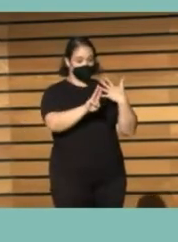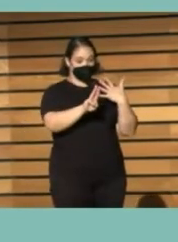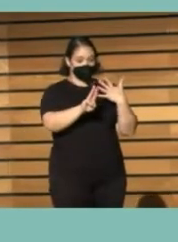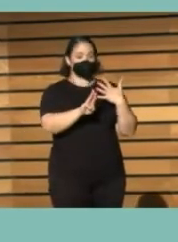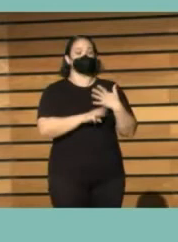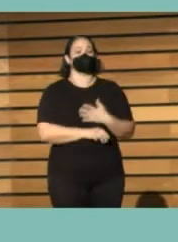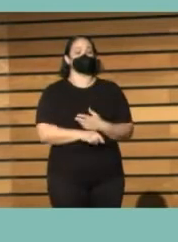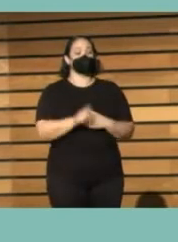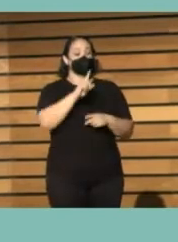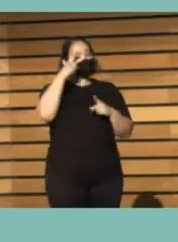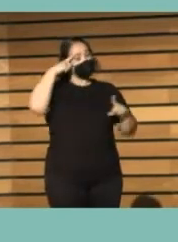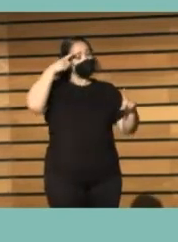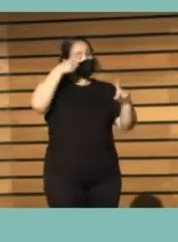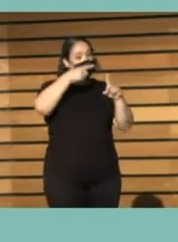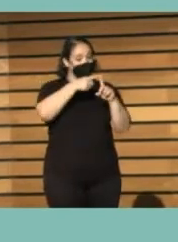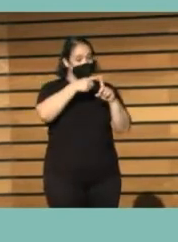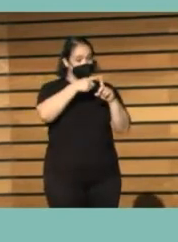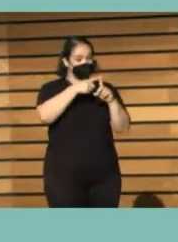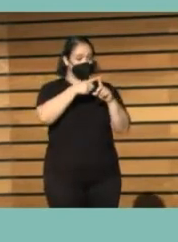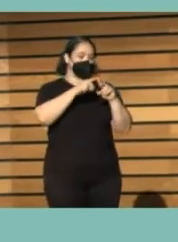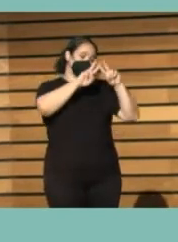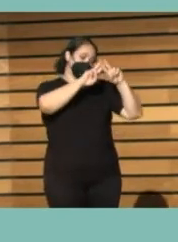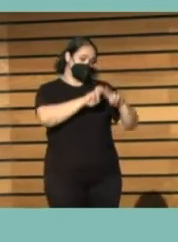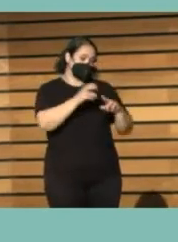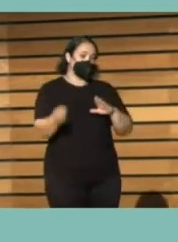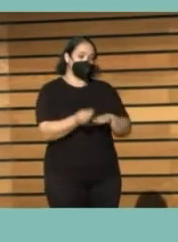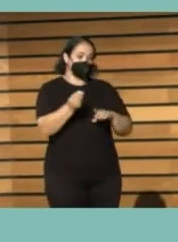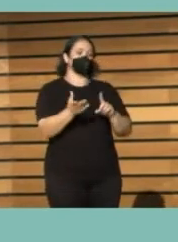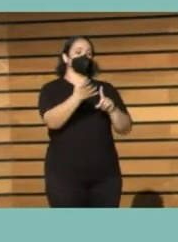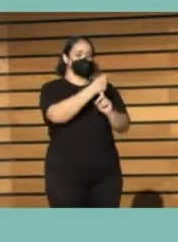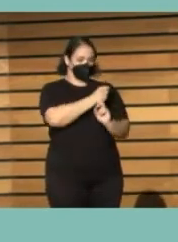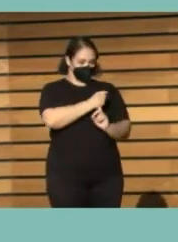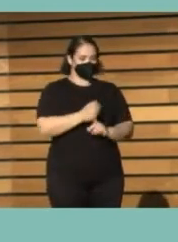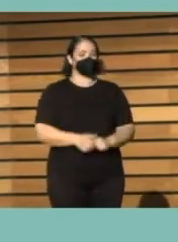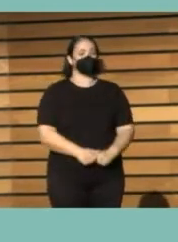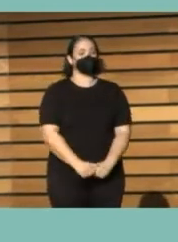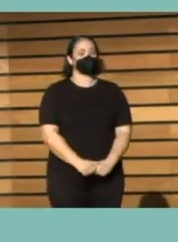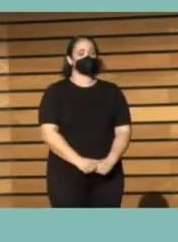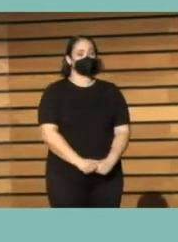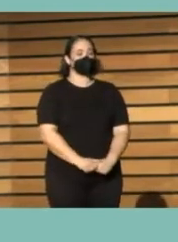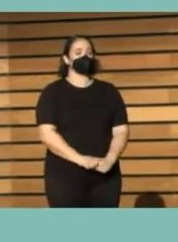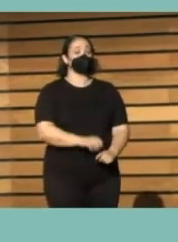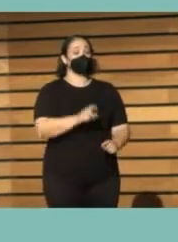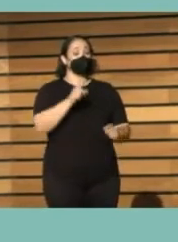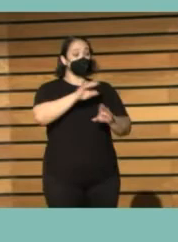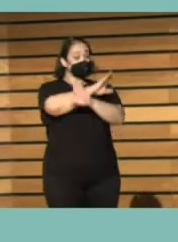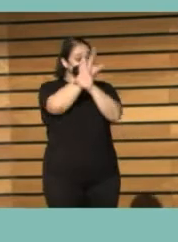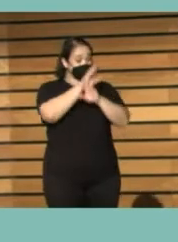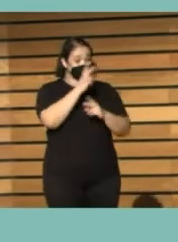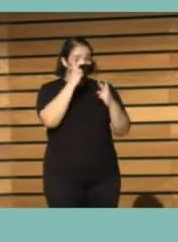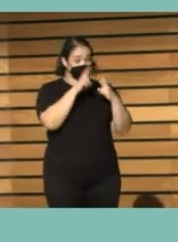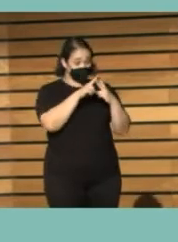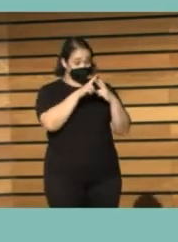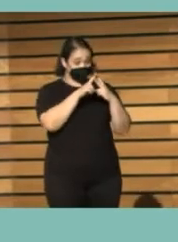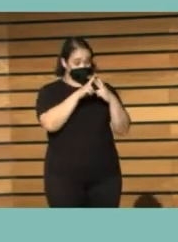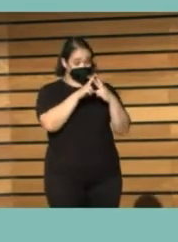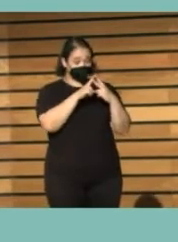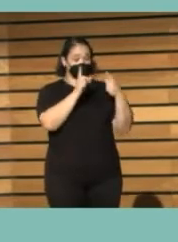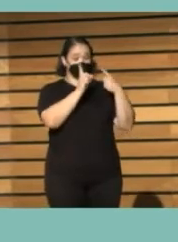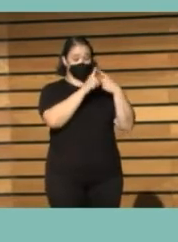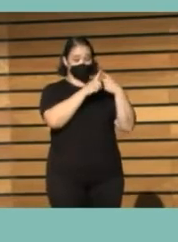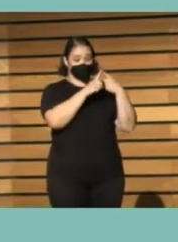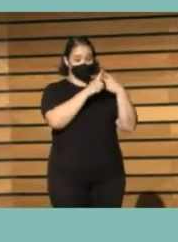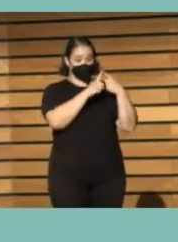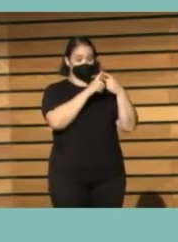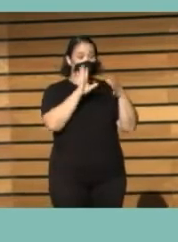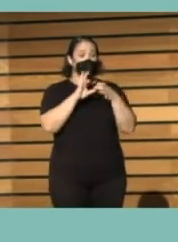con objetivos directamente en el análisis de estas buenas prácticas. Y ya finalmente, otras dos conclusiones. Una es